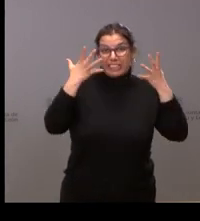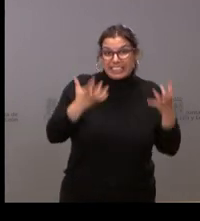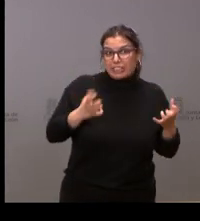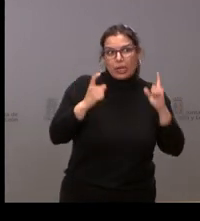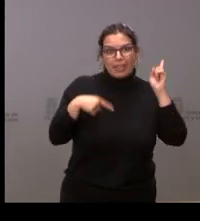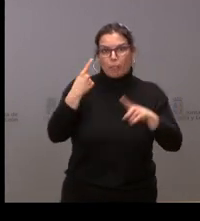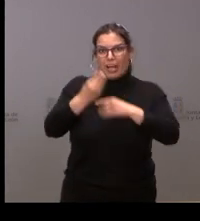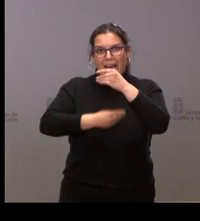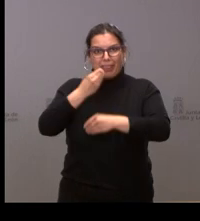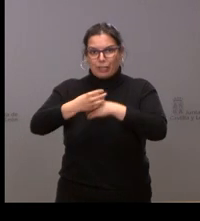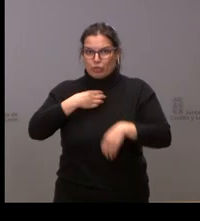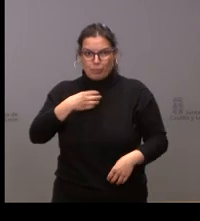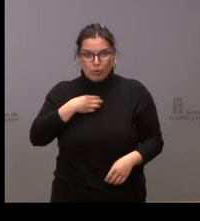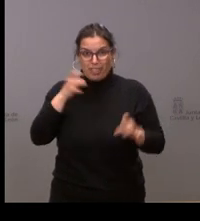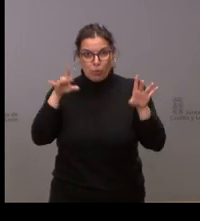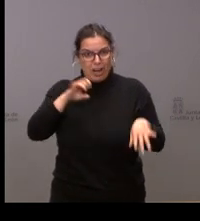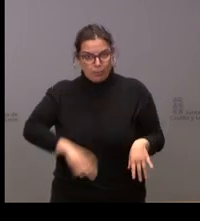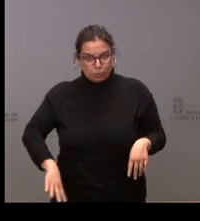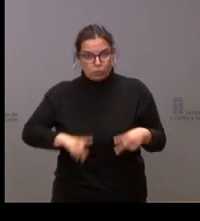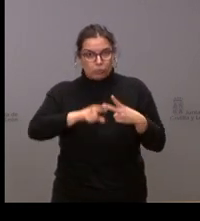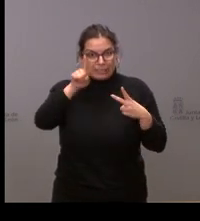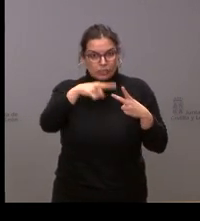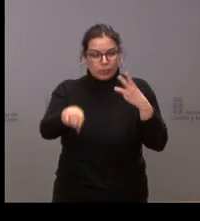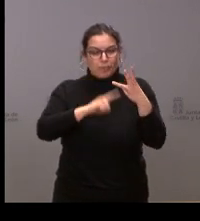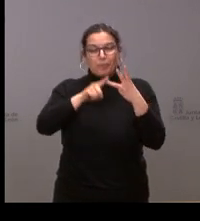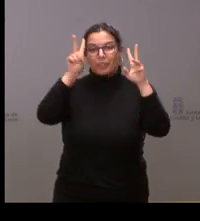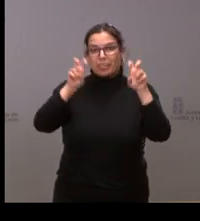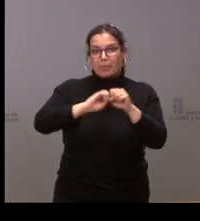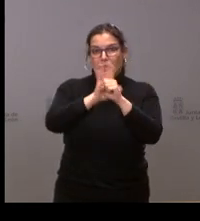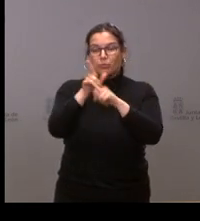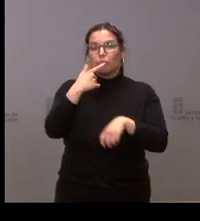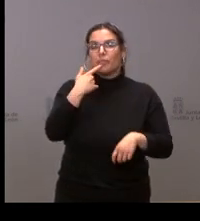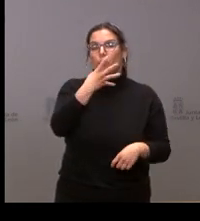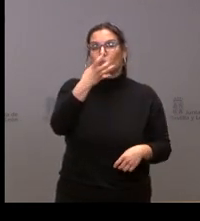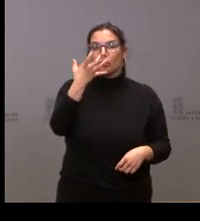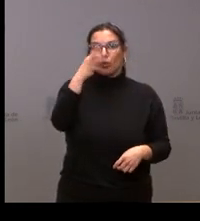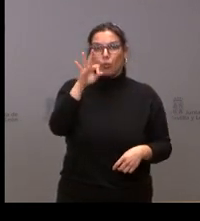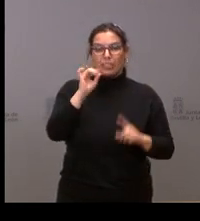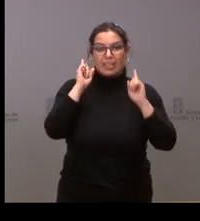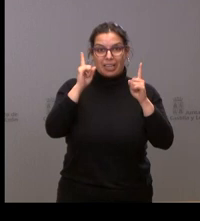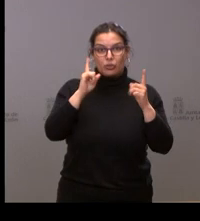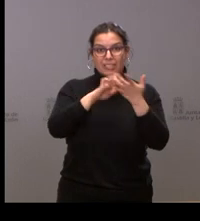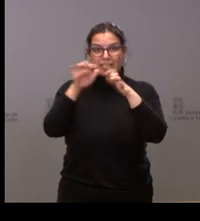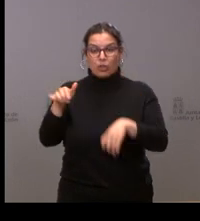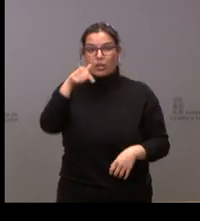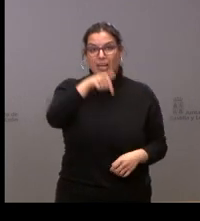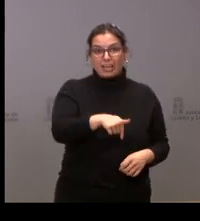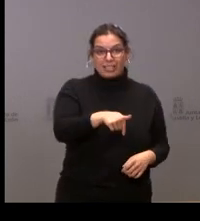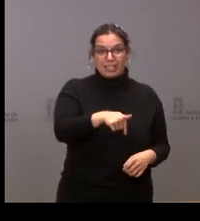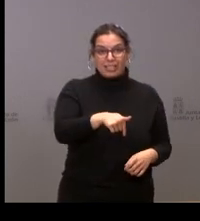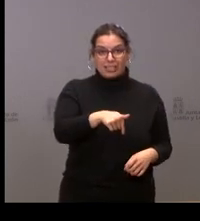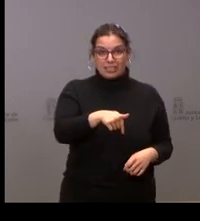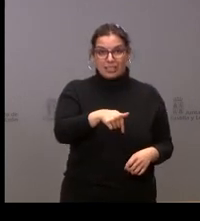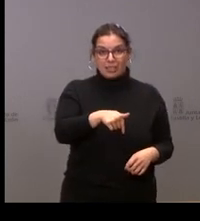respecto al coronavirus, ha hablado. 450 casos en Castilla y León, en Zamora, estamos por encima de 600